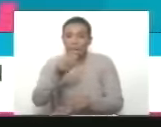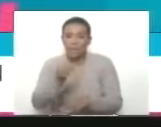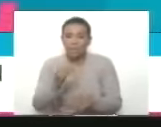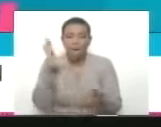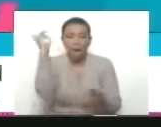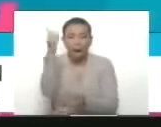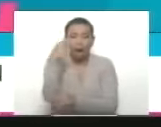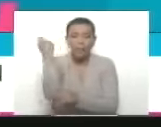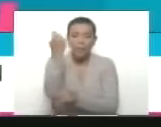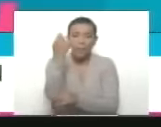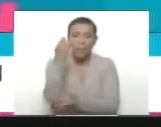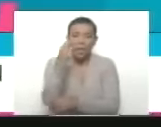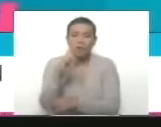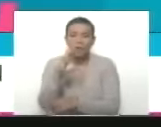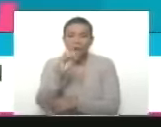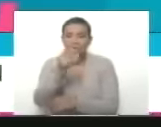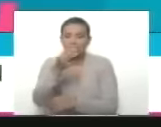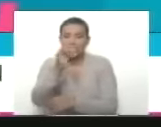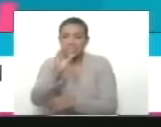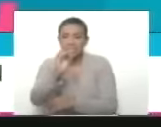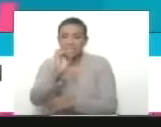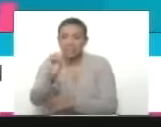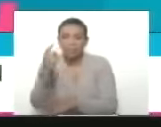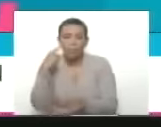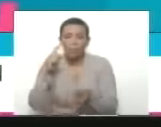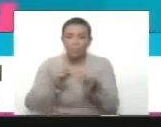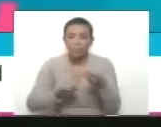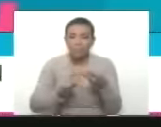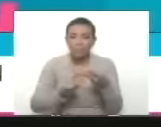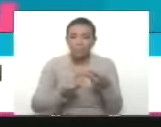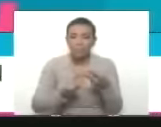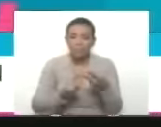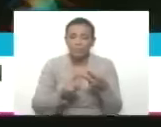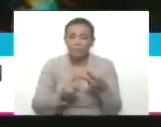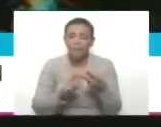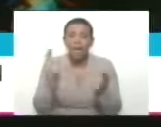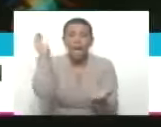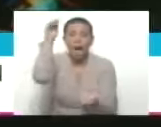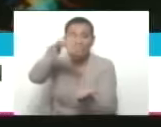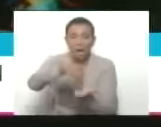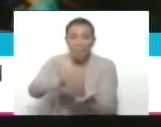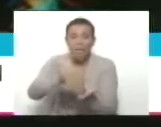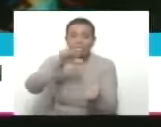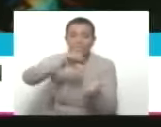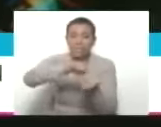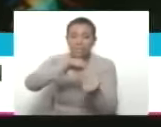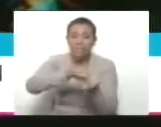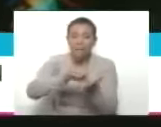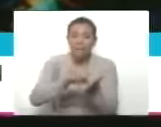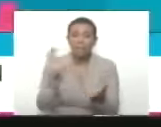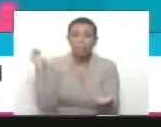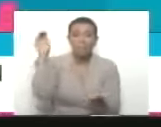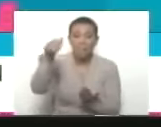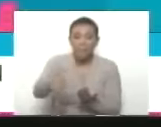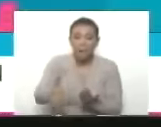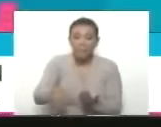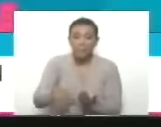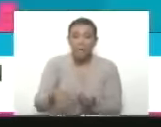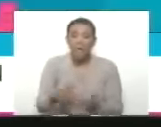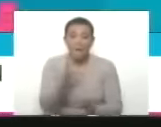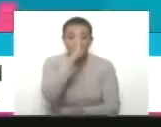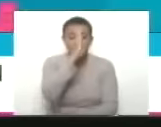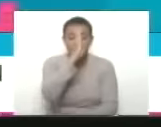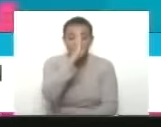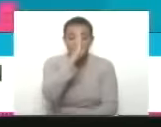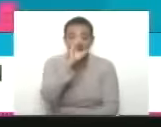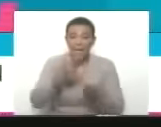Apure el hospital Francisco Antonio Rizquez en Aragua el hospital central de Maracay en Barina el